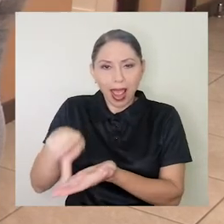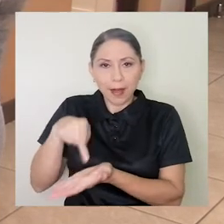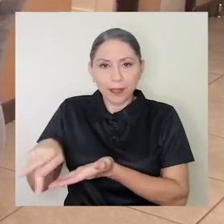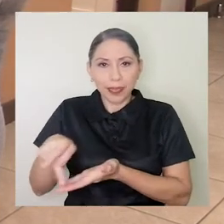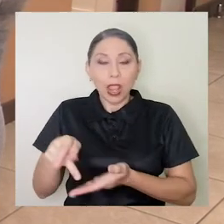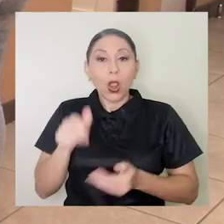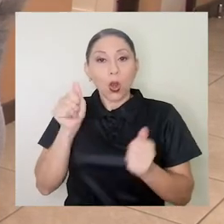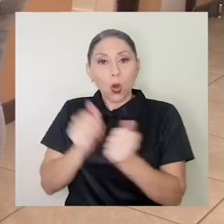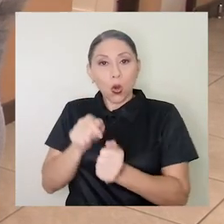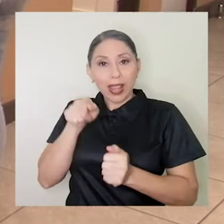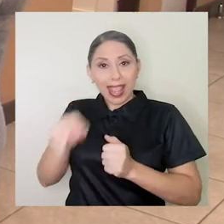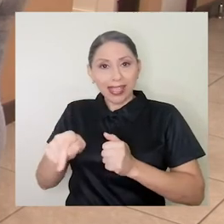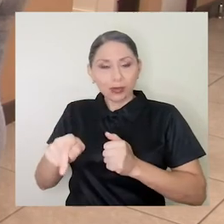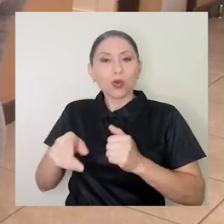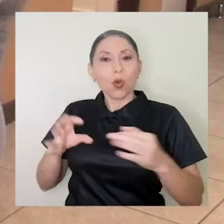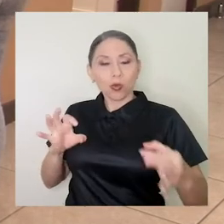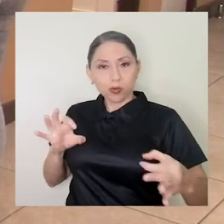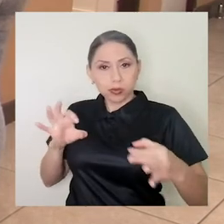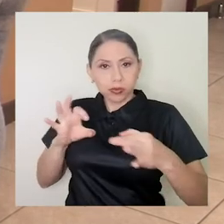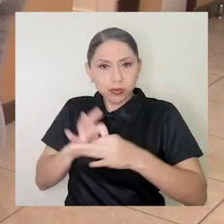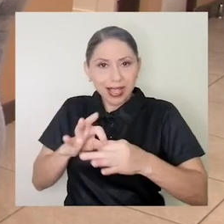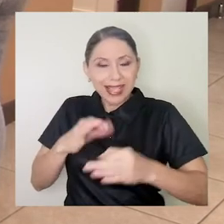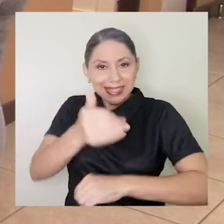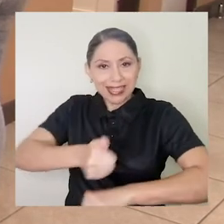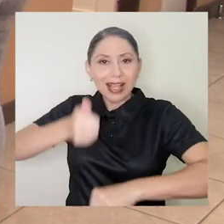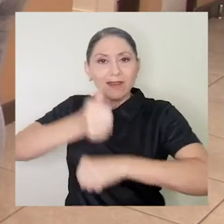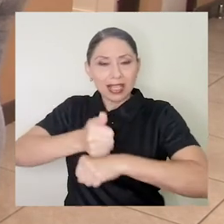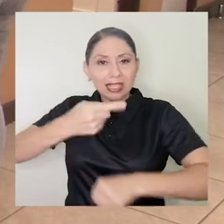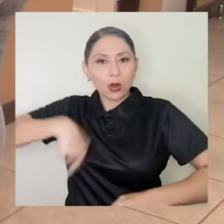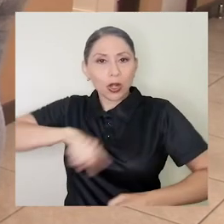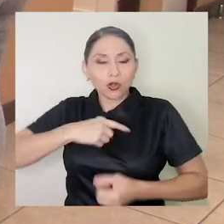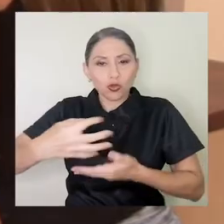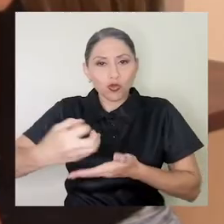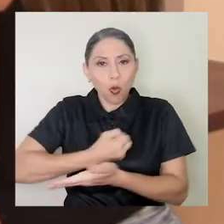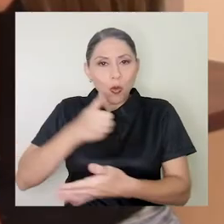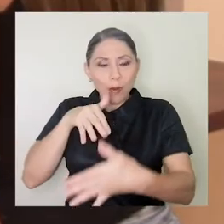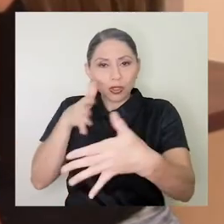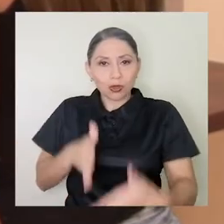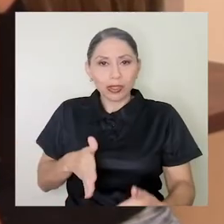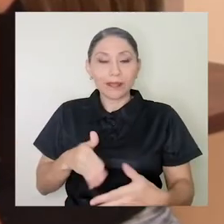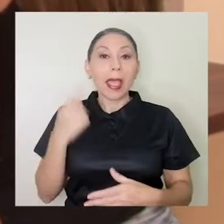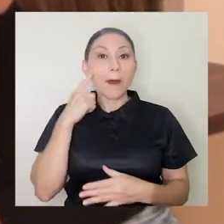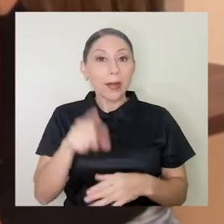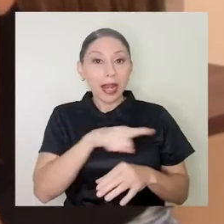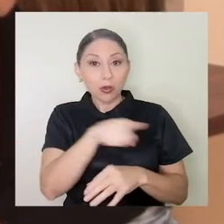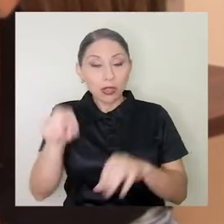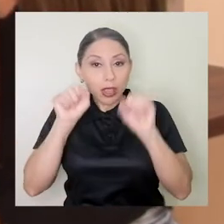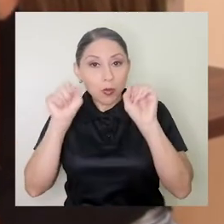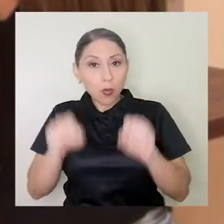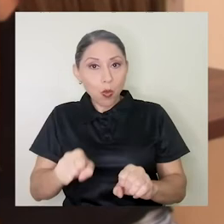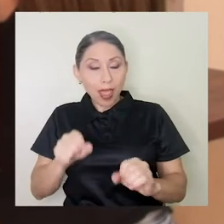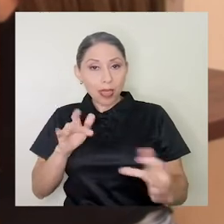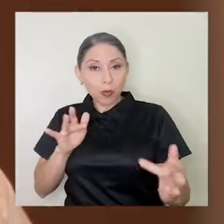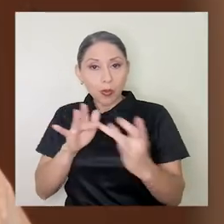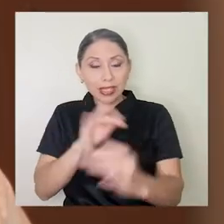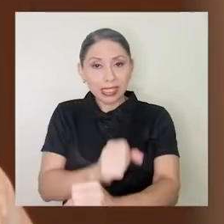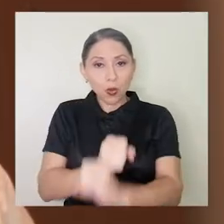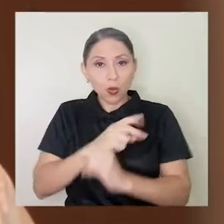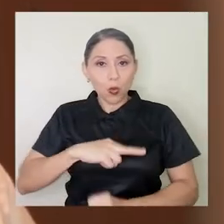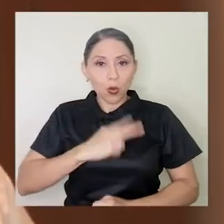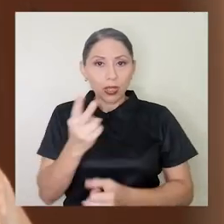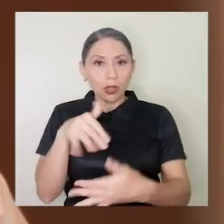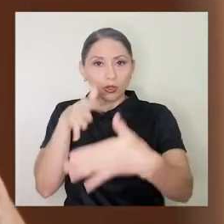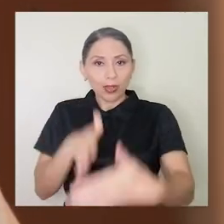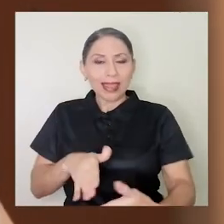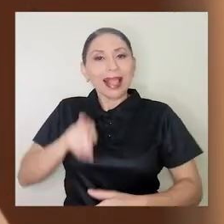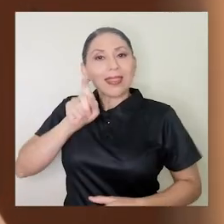establecen los montos que nosotros cobramos a los estudiantes. Para acceder al seguro voluntario estudiantil, usted